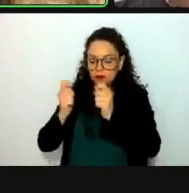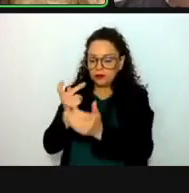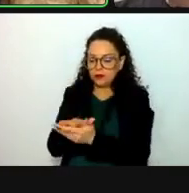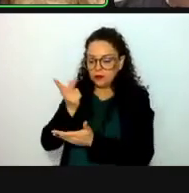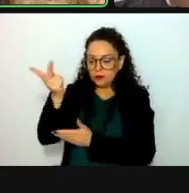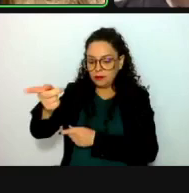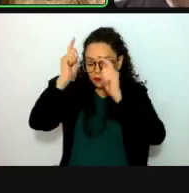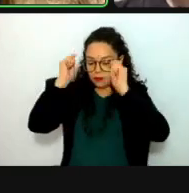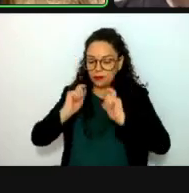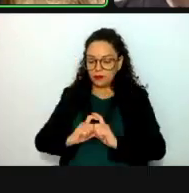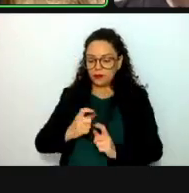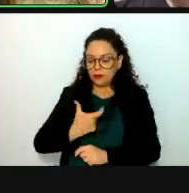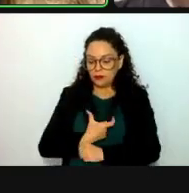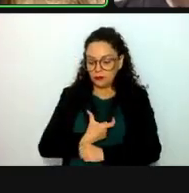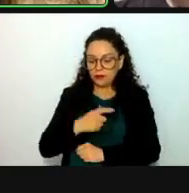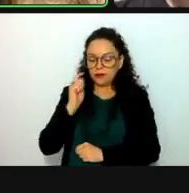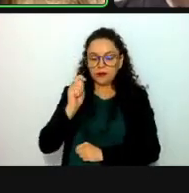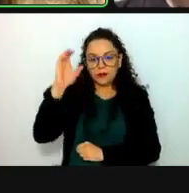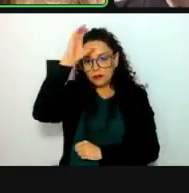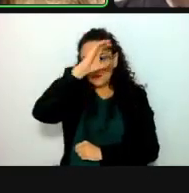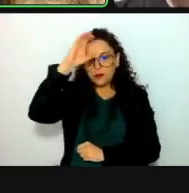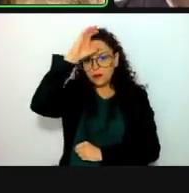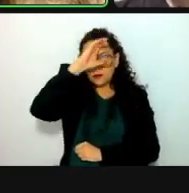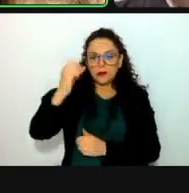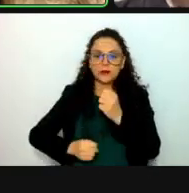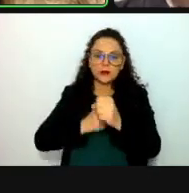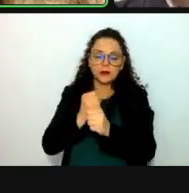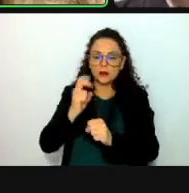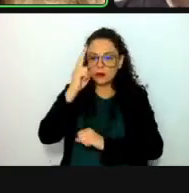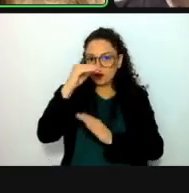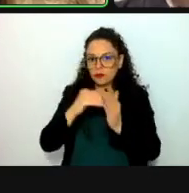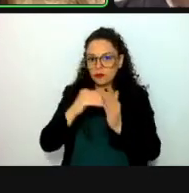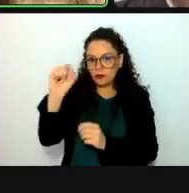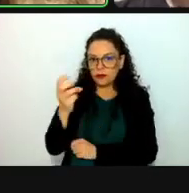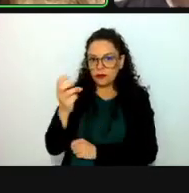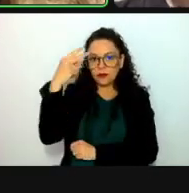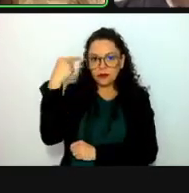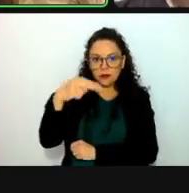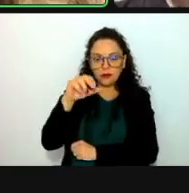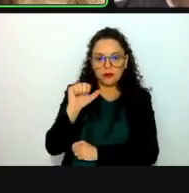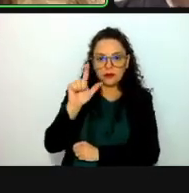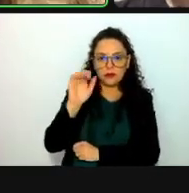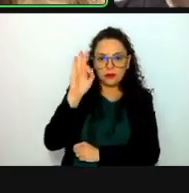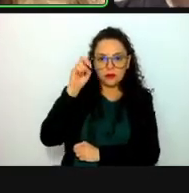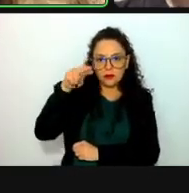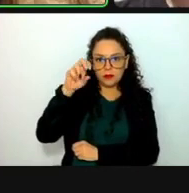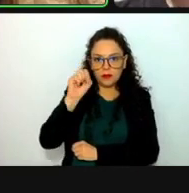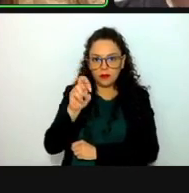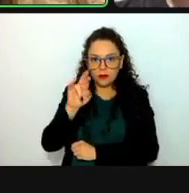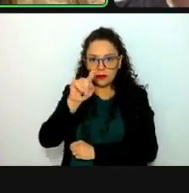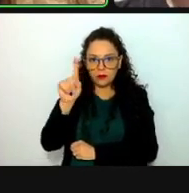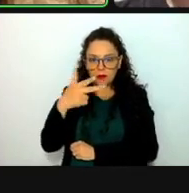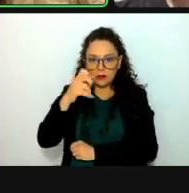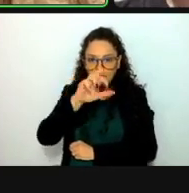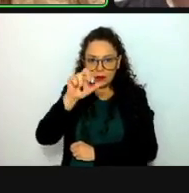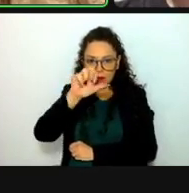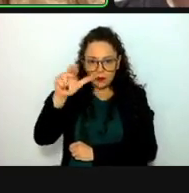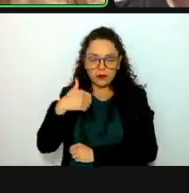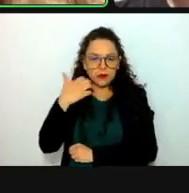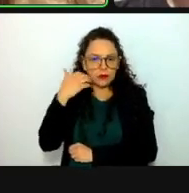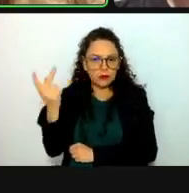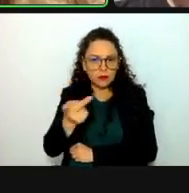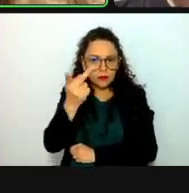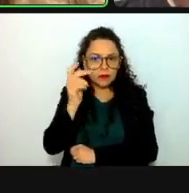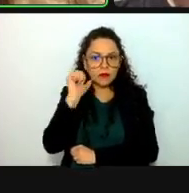mérito en ciencias del año dos mil veintitrés, Alfonso Luis Herrera. Pregunto, ¿existe algún comentario?